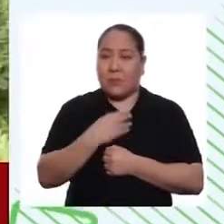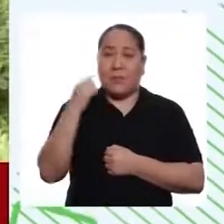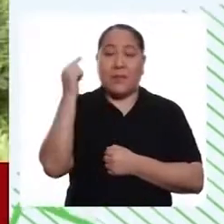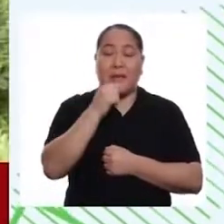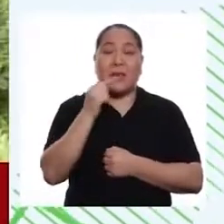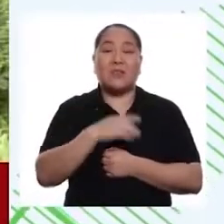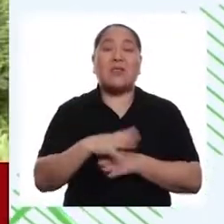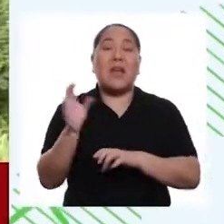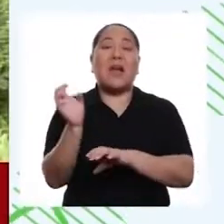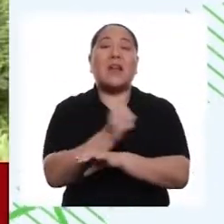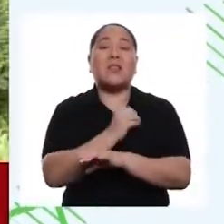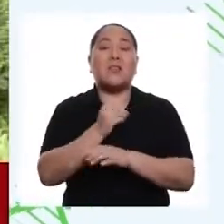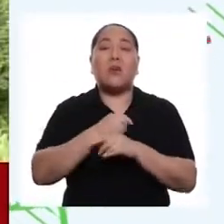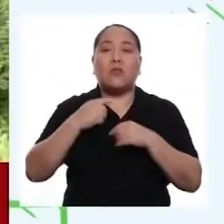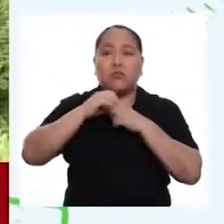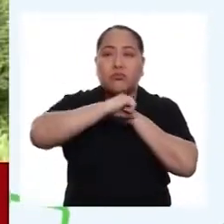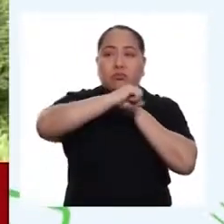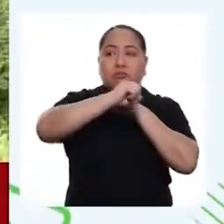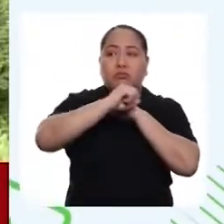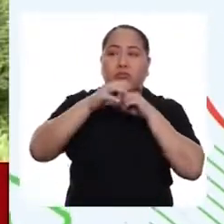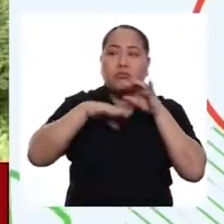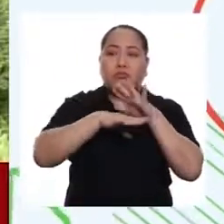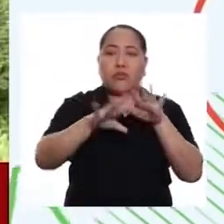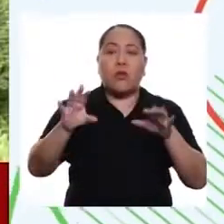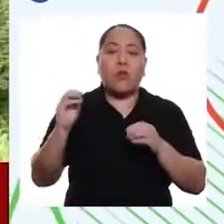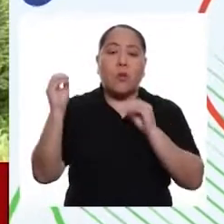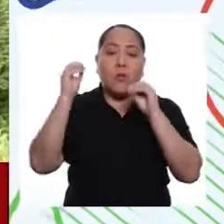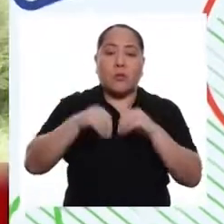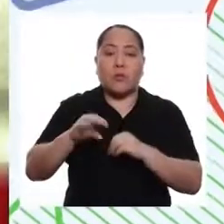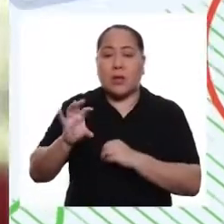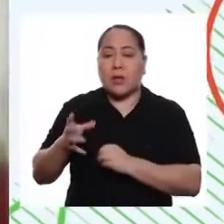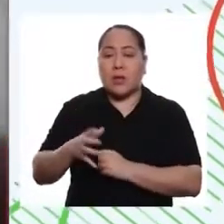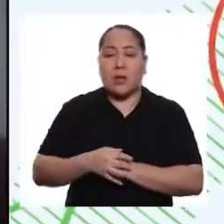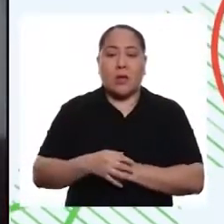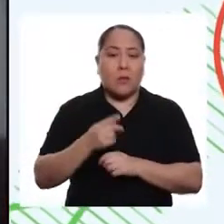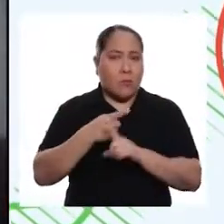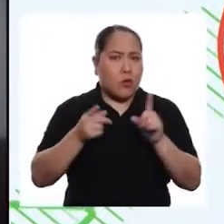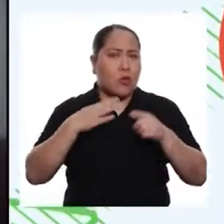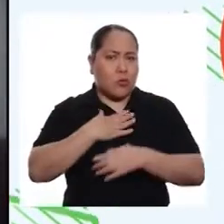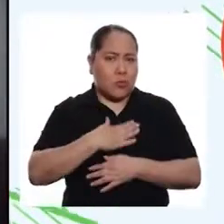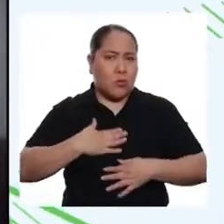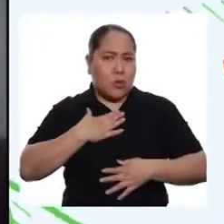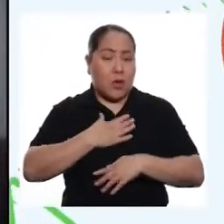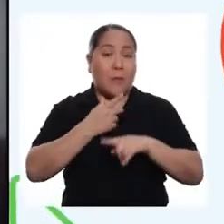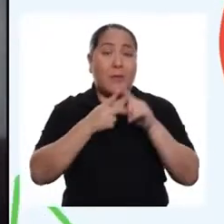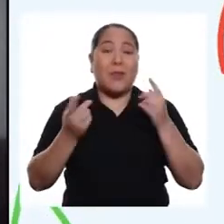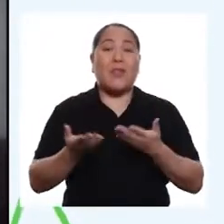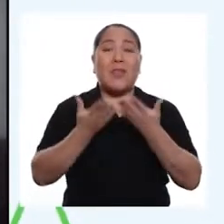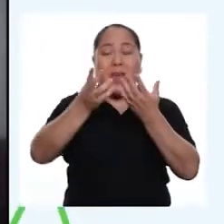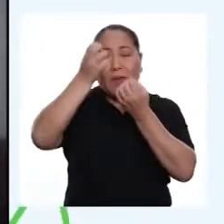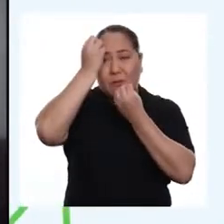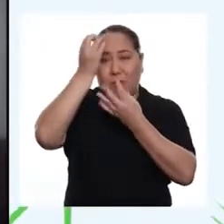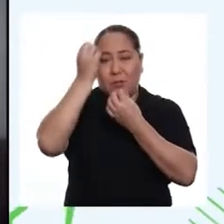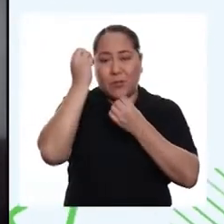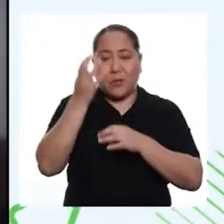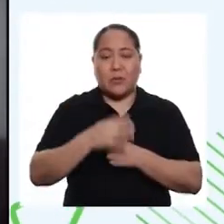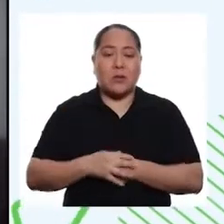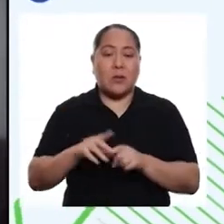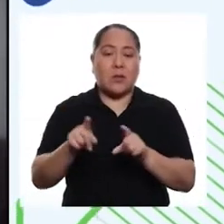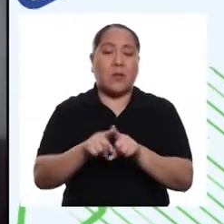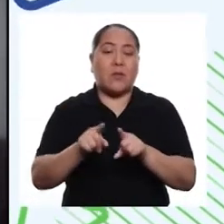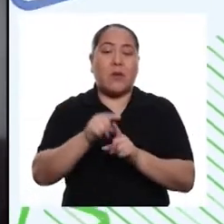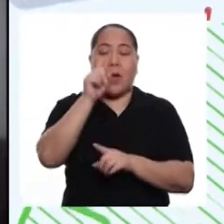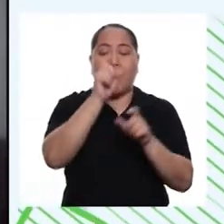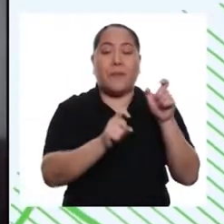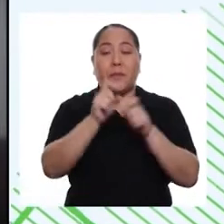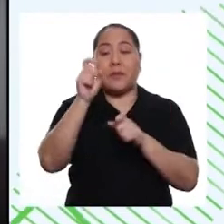Y eso es difundido, luego pasado por las radios, pero como entretenimiento, pero también es de información y